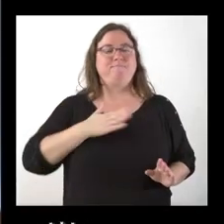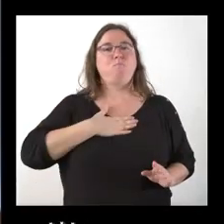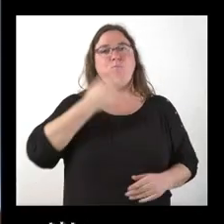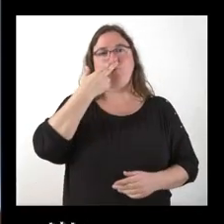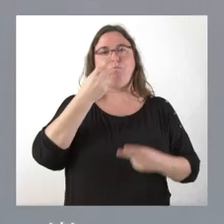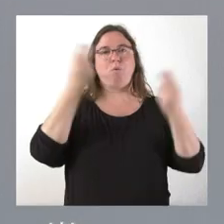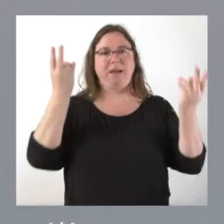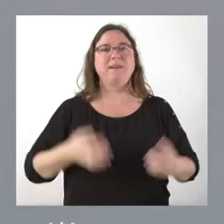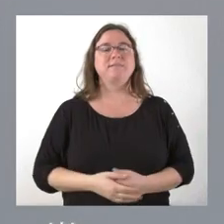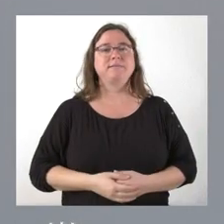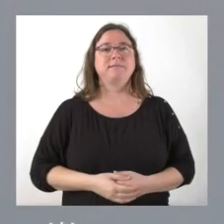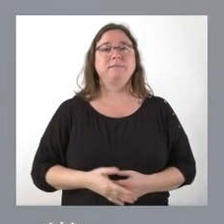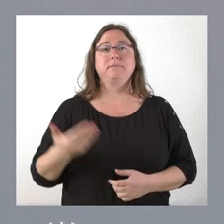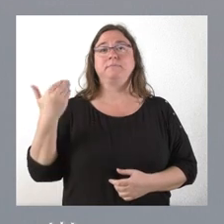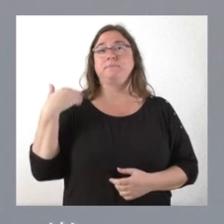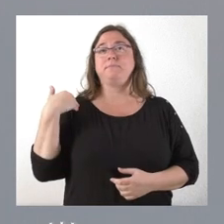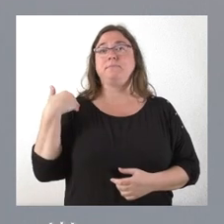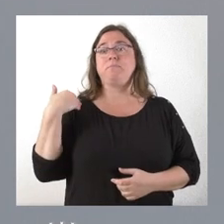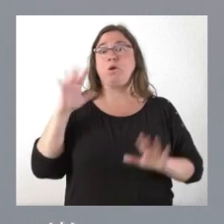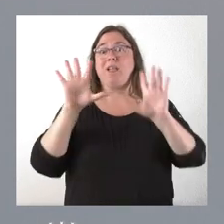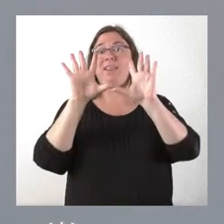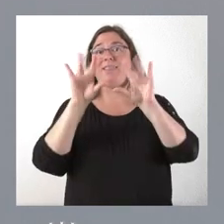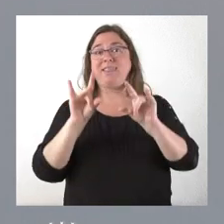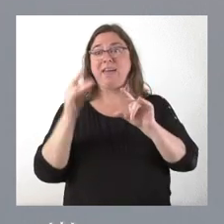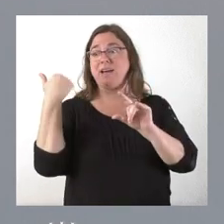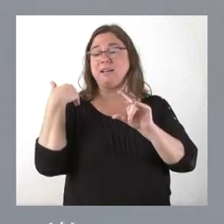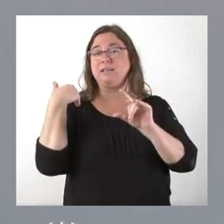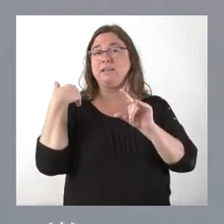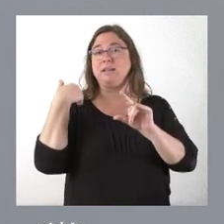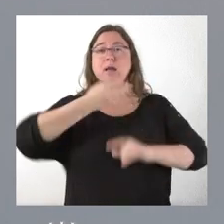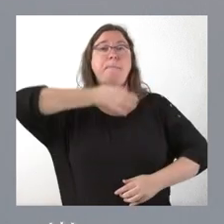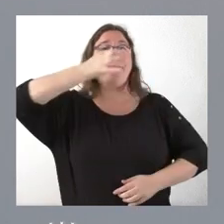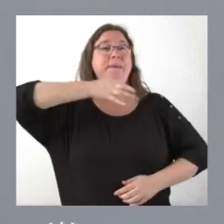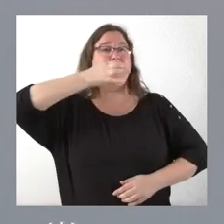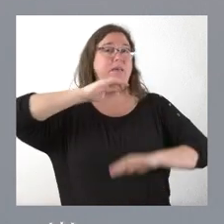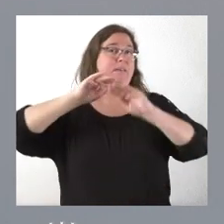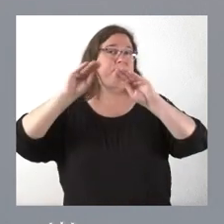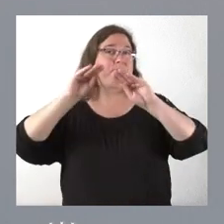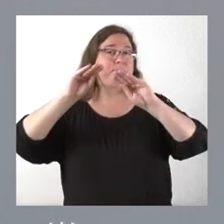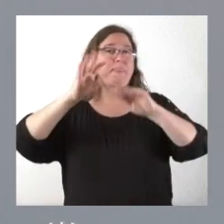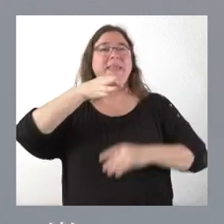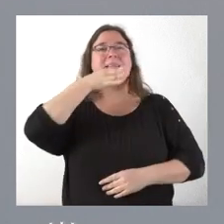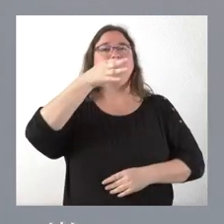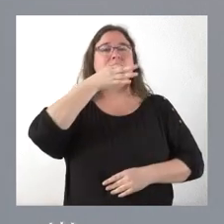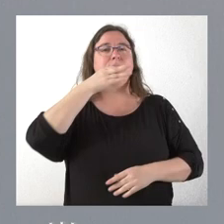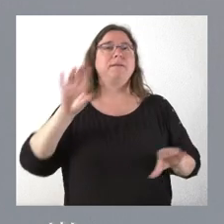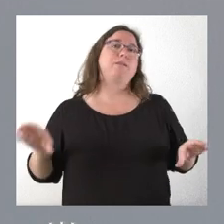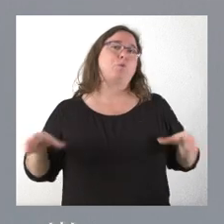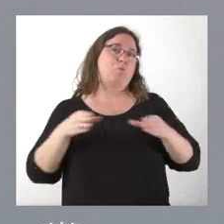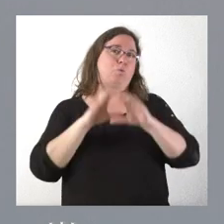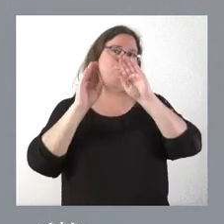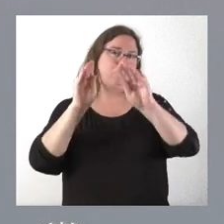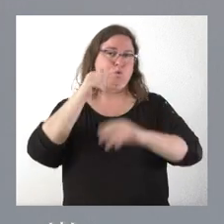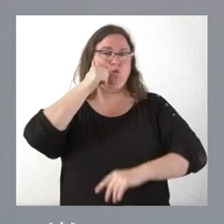En estos últimos 10 días se anunció en un mítin del partido del presidente del Gobierno